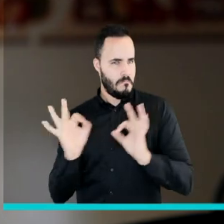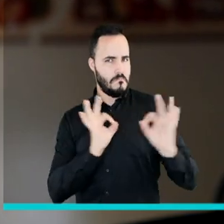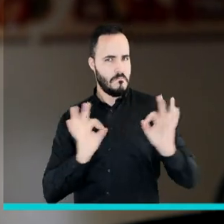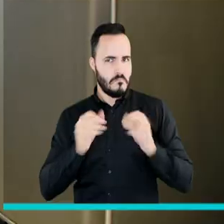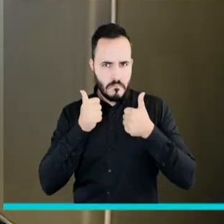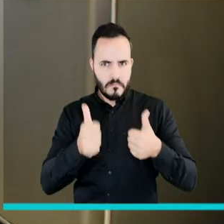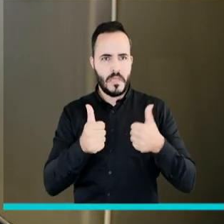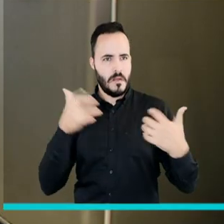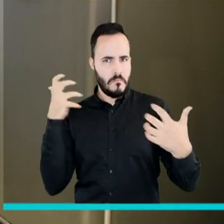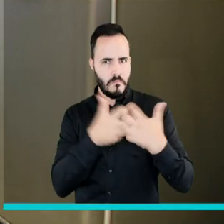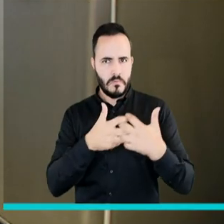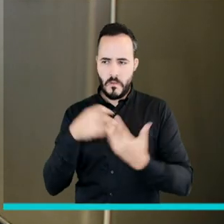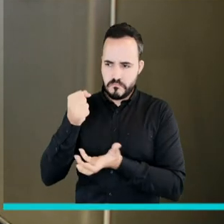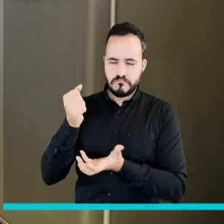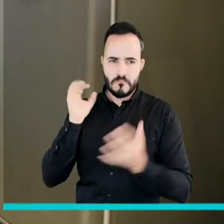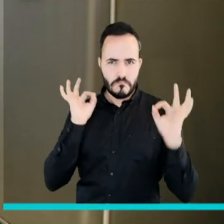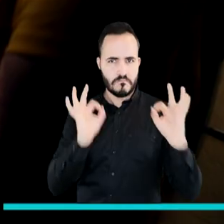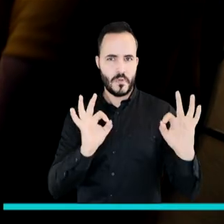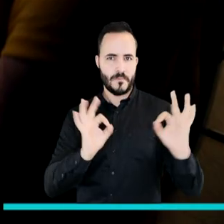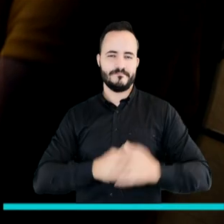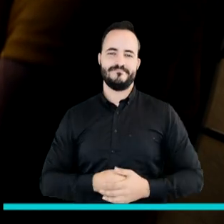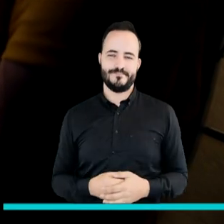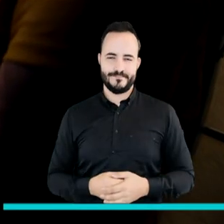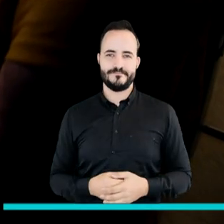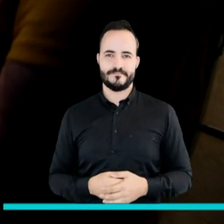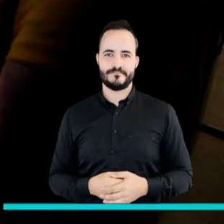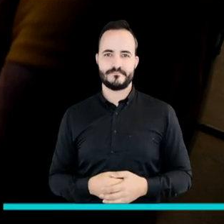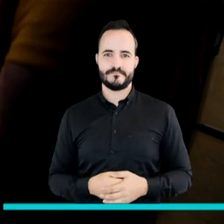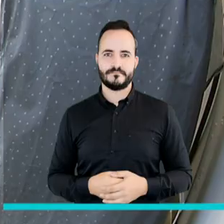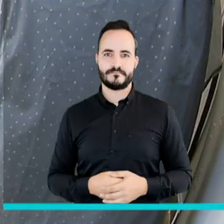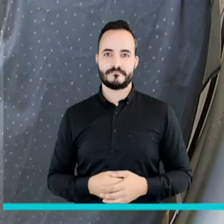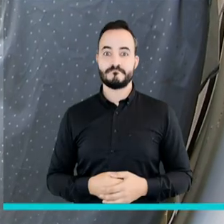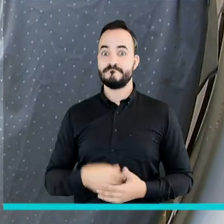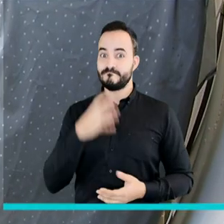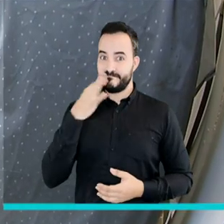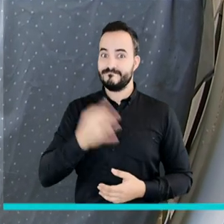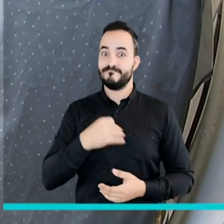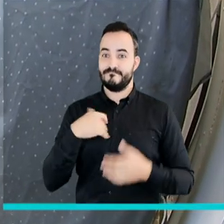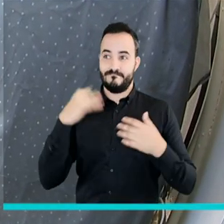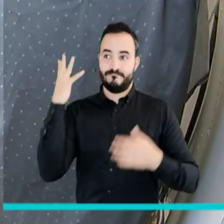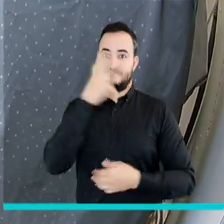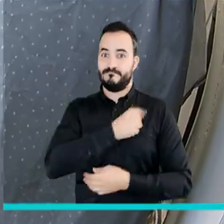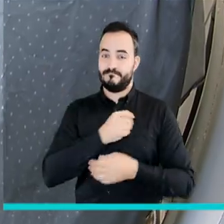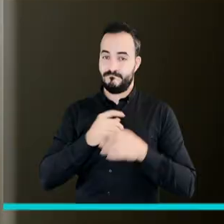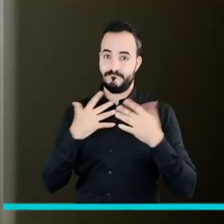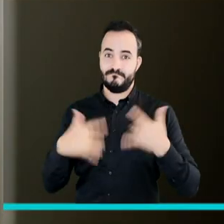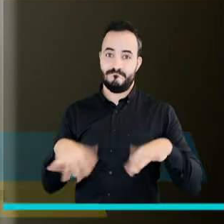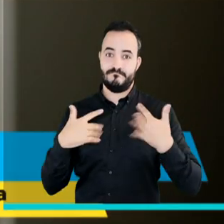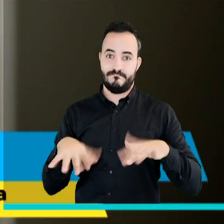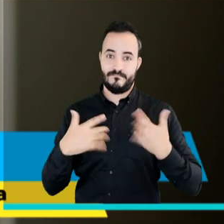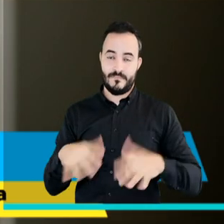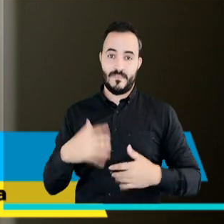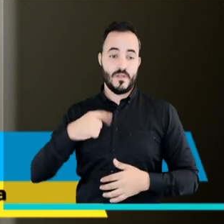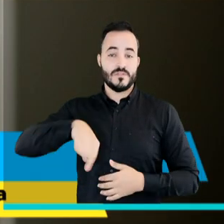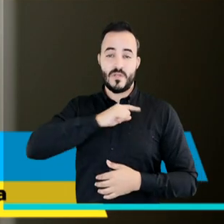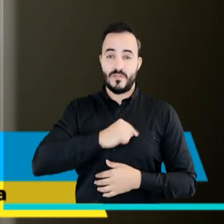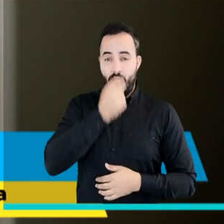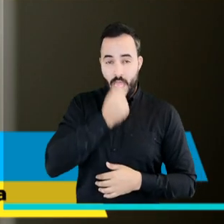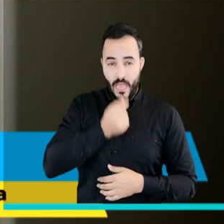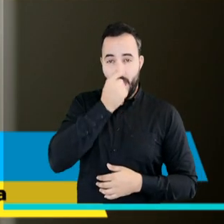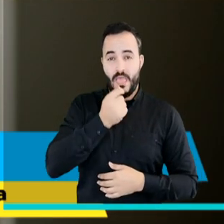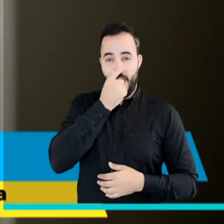hasta ahí me daba el subsidio que ellos daban. Me ha significado muchas cosas porque nosotros sufrimos de